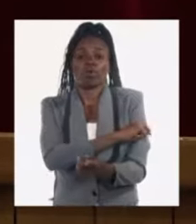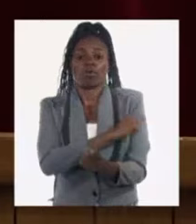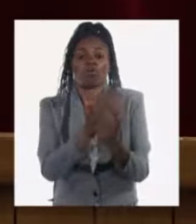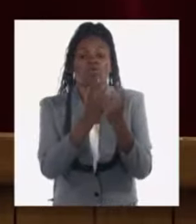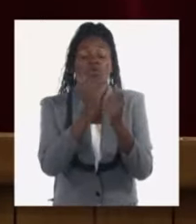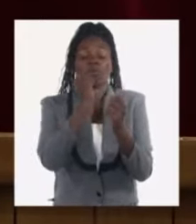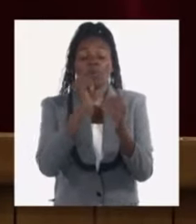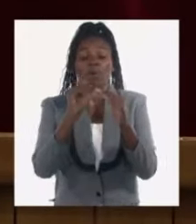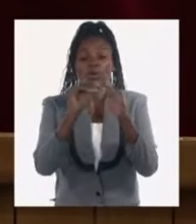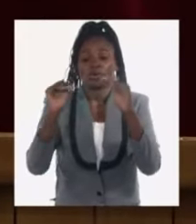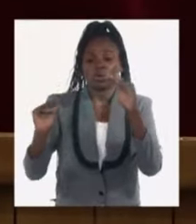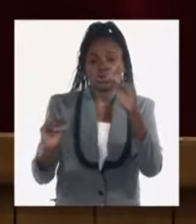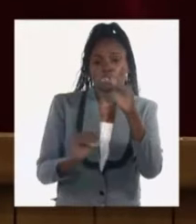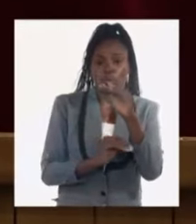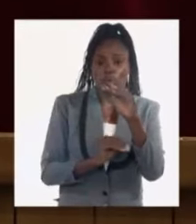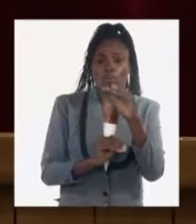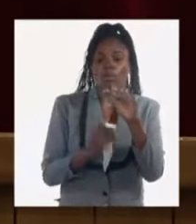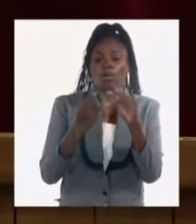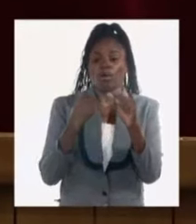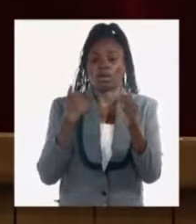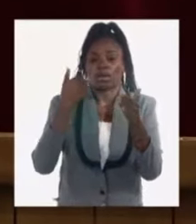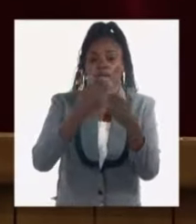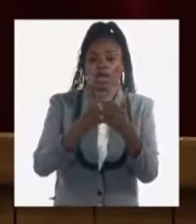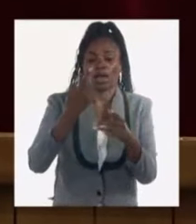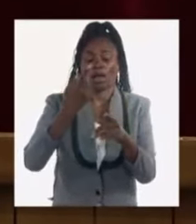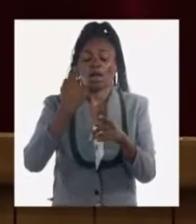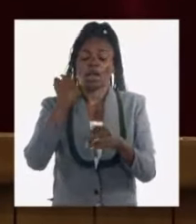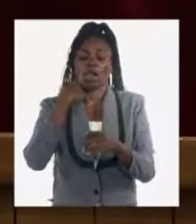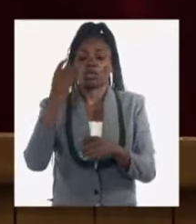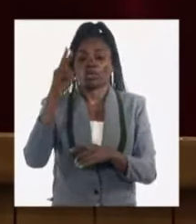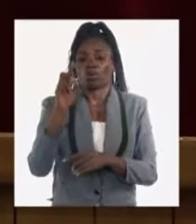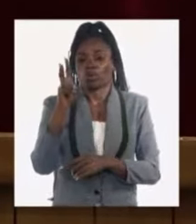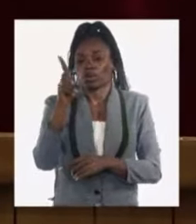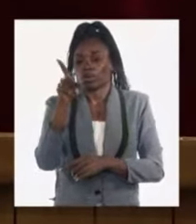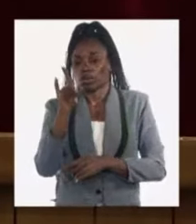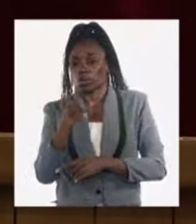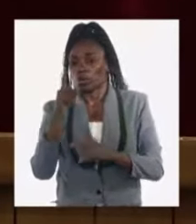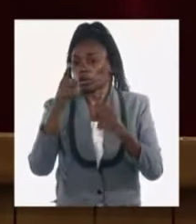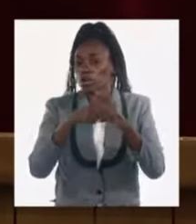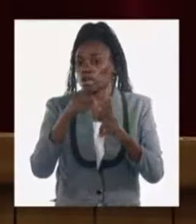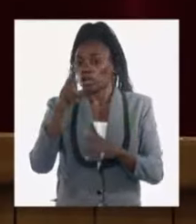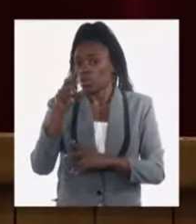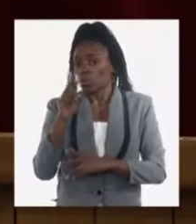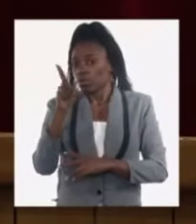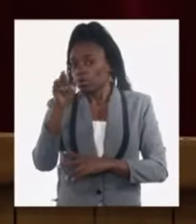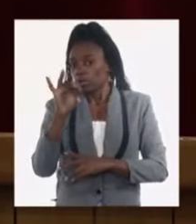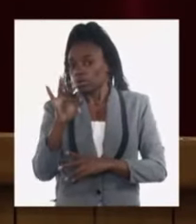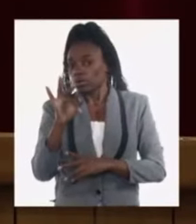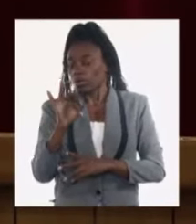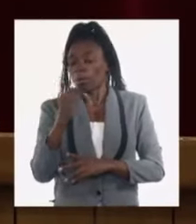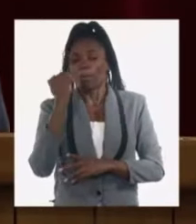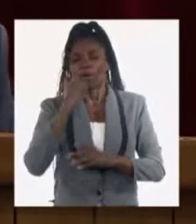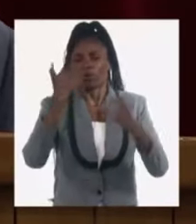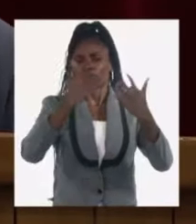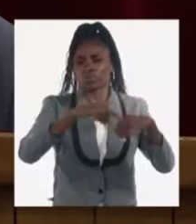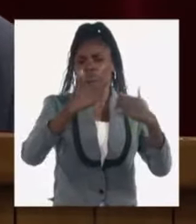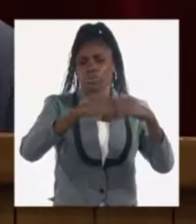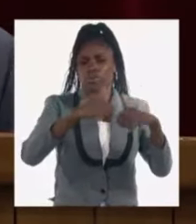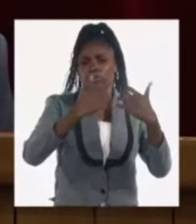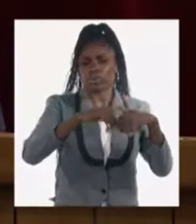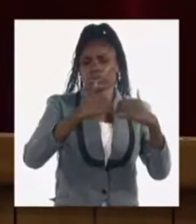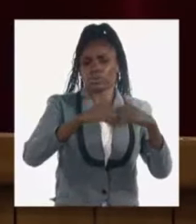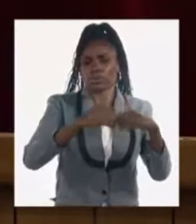inferiores a los niveles que alcanzamos en el año 2019 y 2018 que hubo mayores niveles productivos incluso que en el 2019